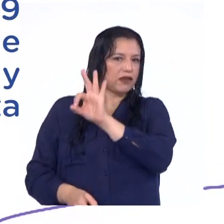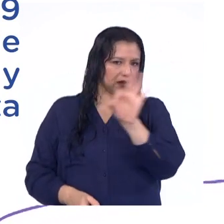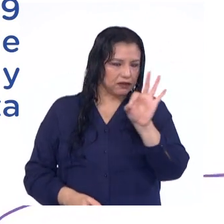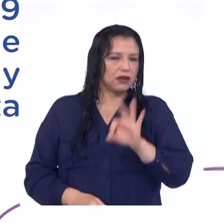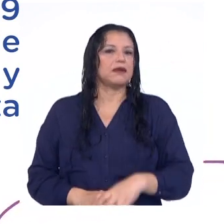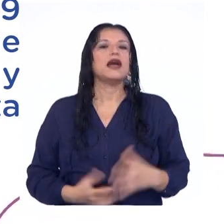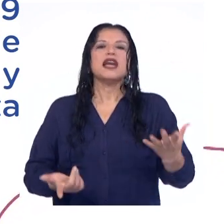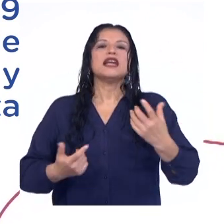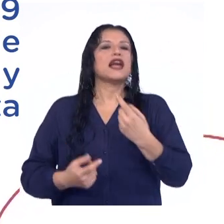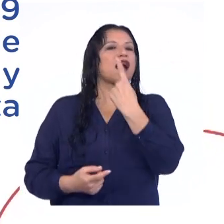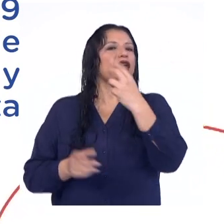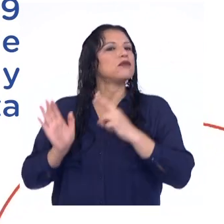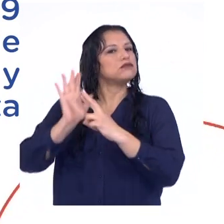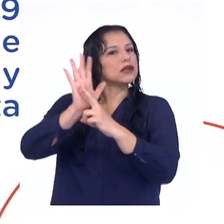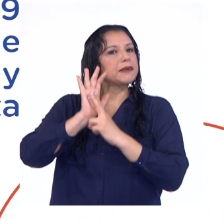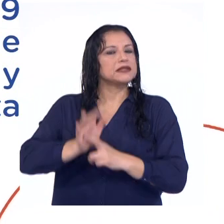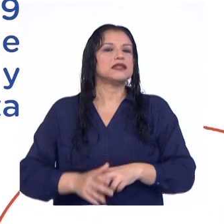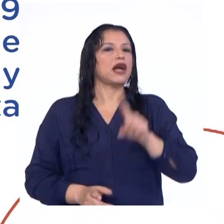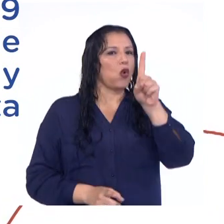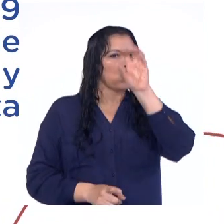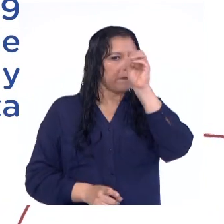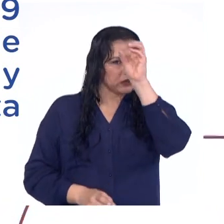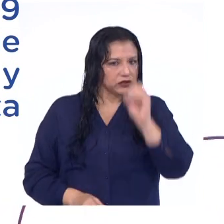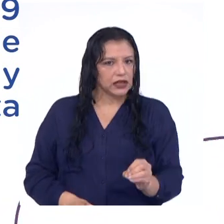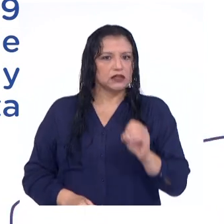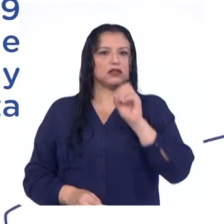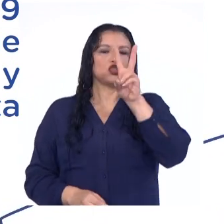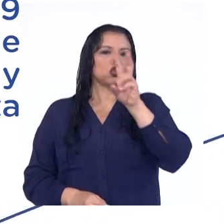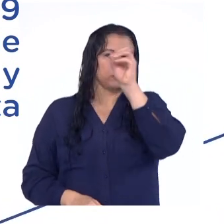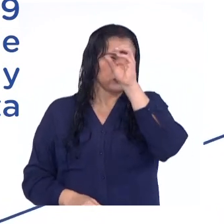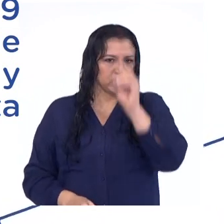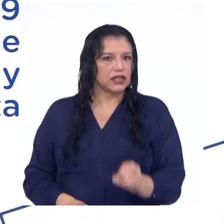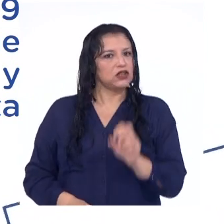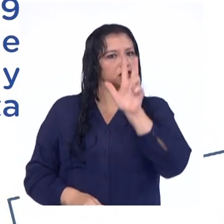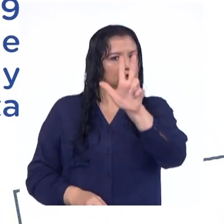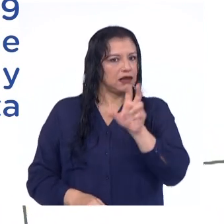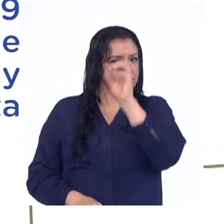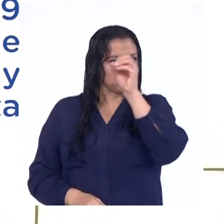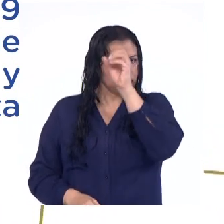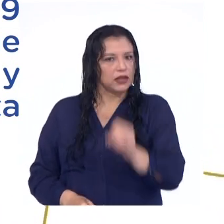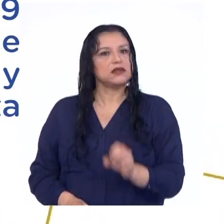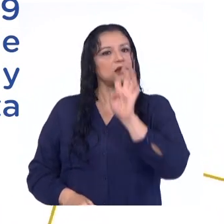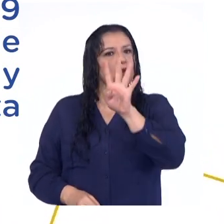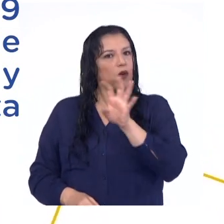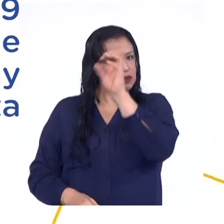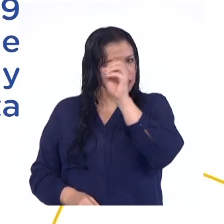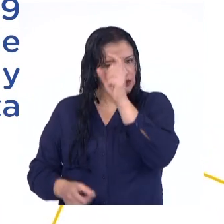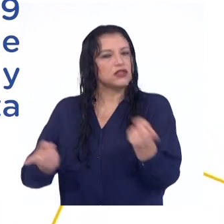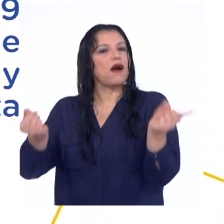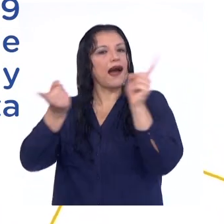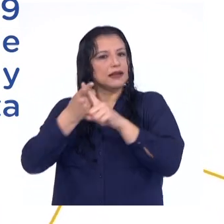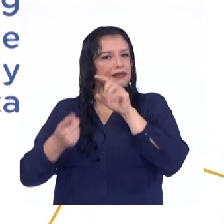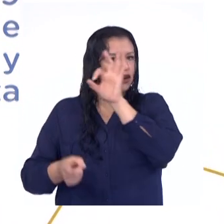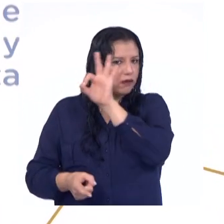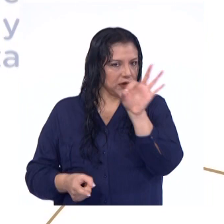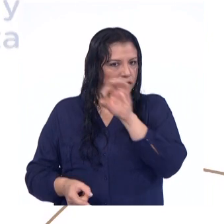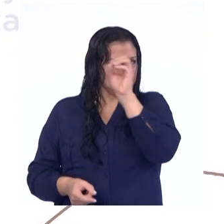99, y que corresponden al 1%, 2%, 3% hasta